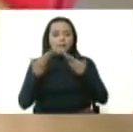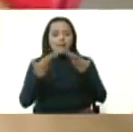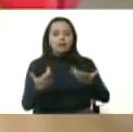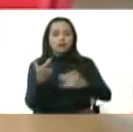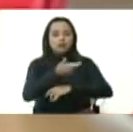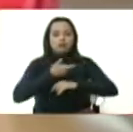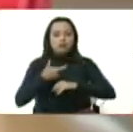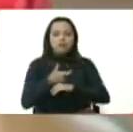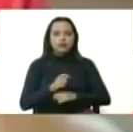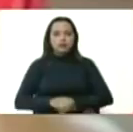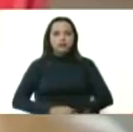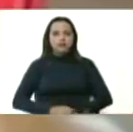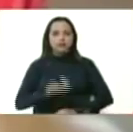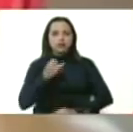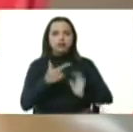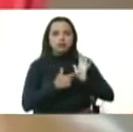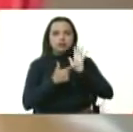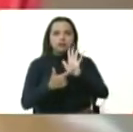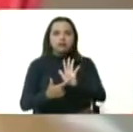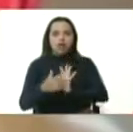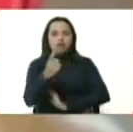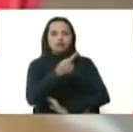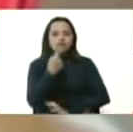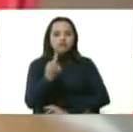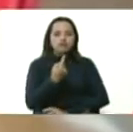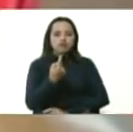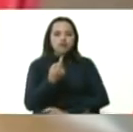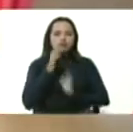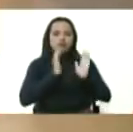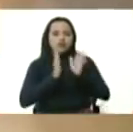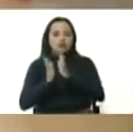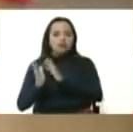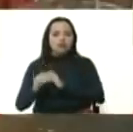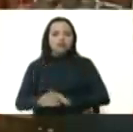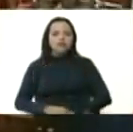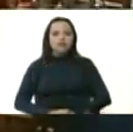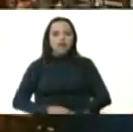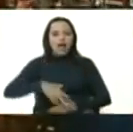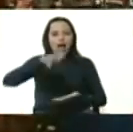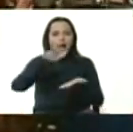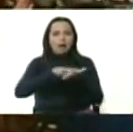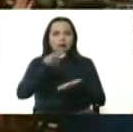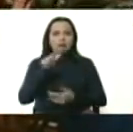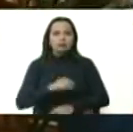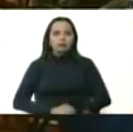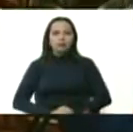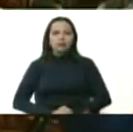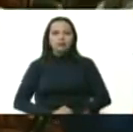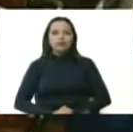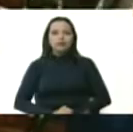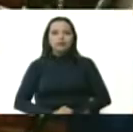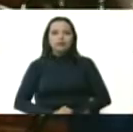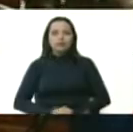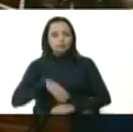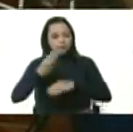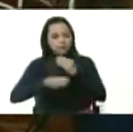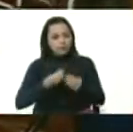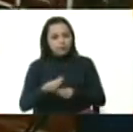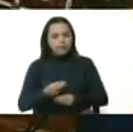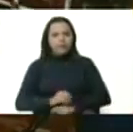aquí está un solo mando una sola organización aprobada cúmplase